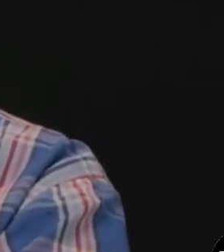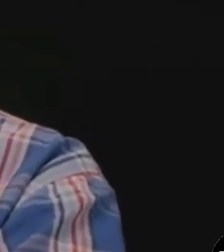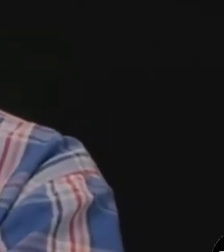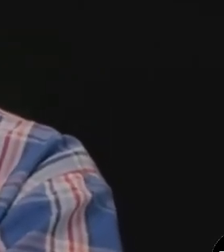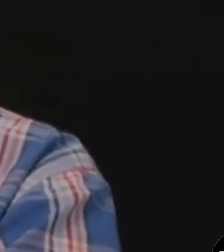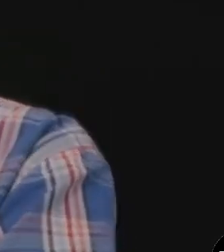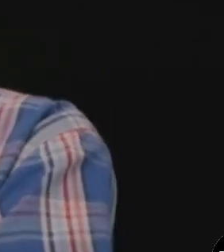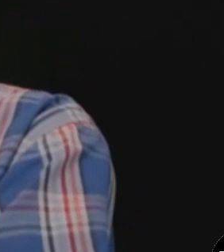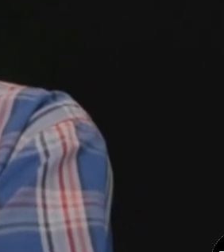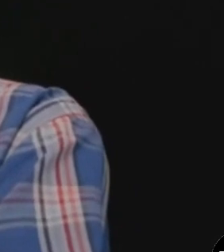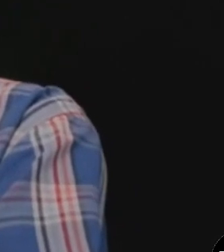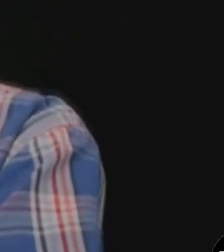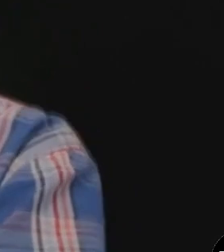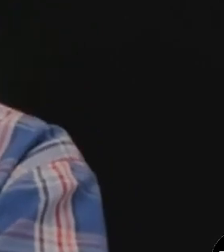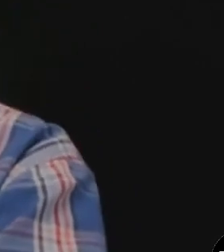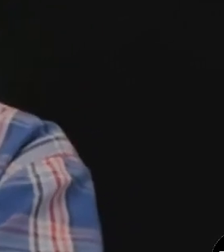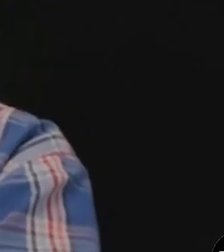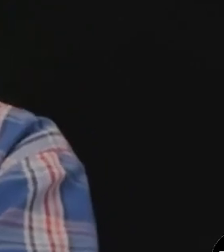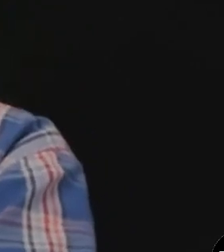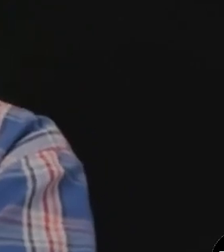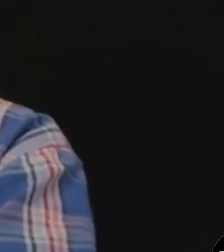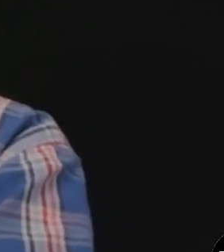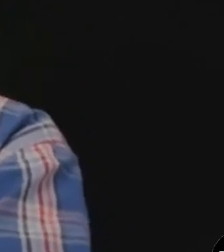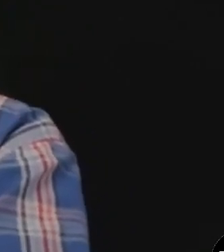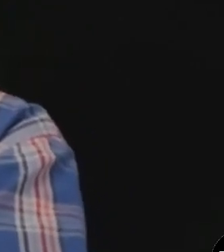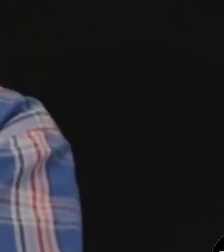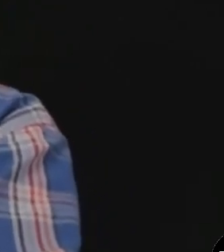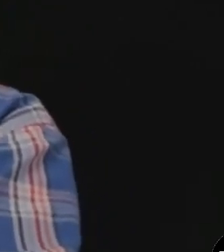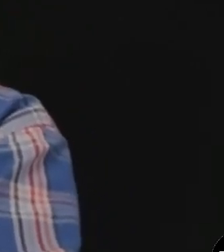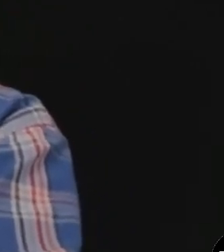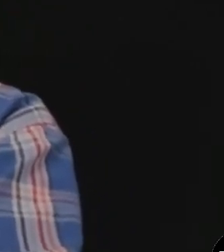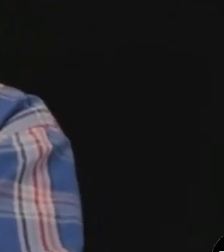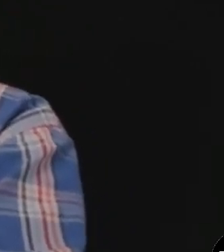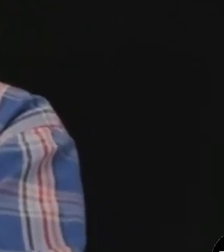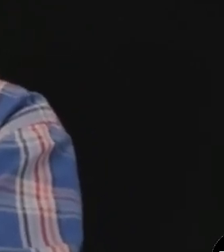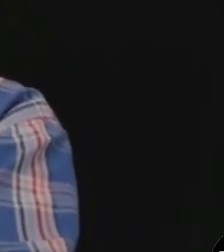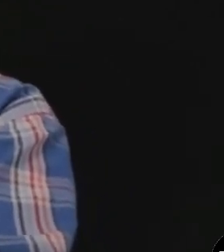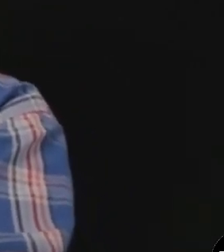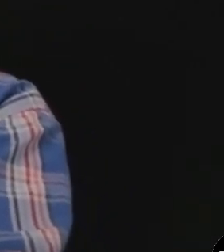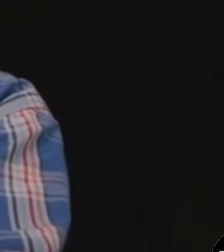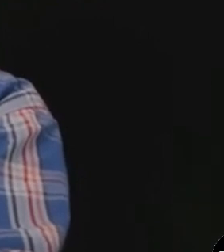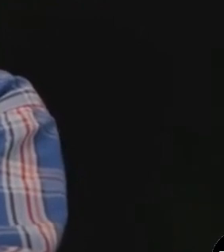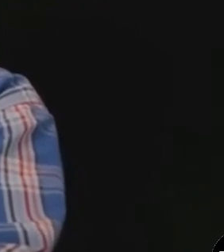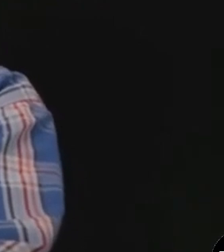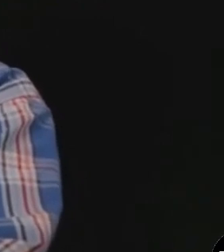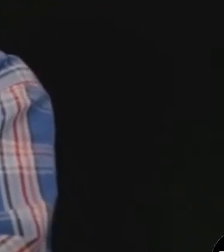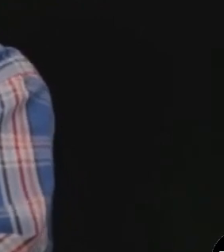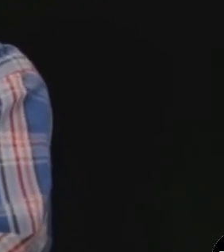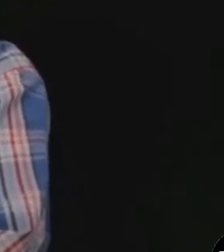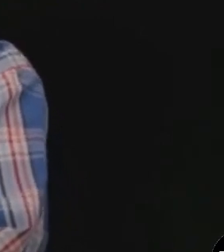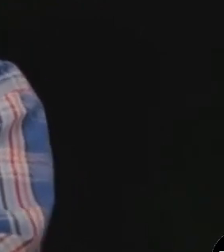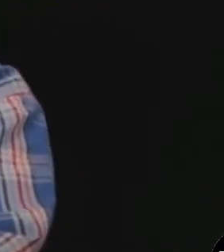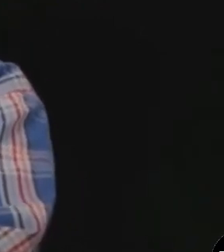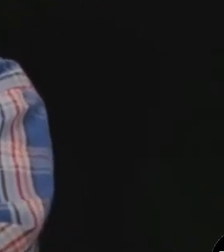Ese cuate no necesita, si él dice que vive sin nada. Entonces, la